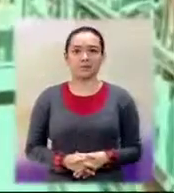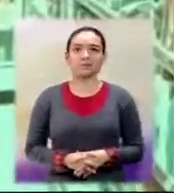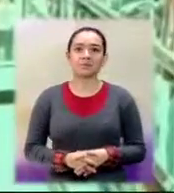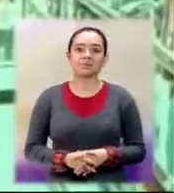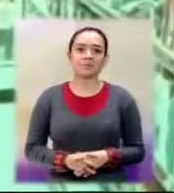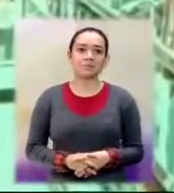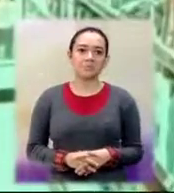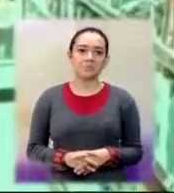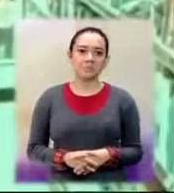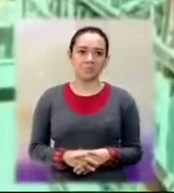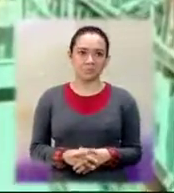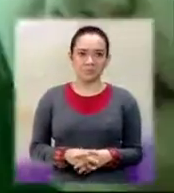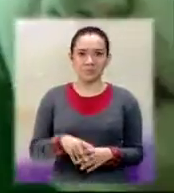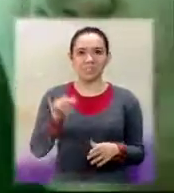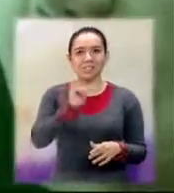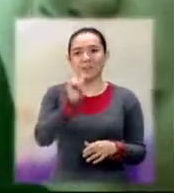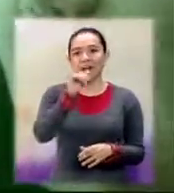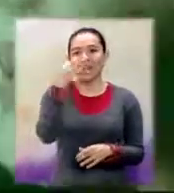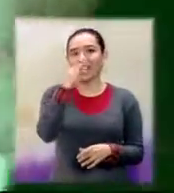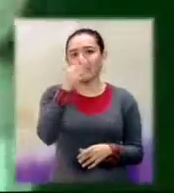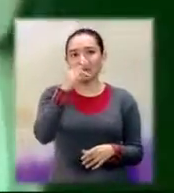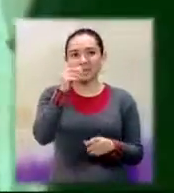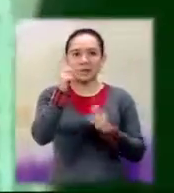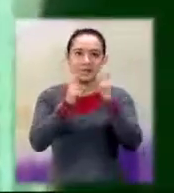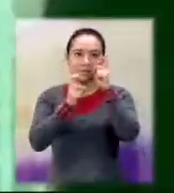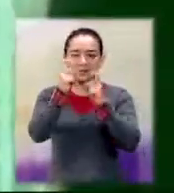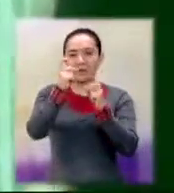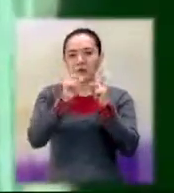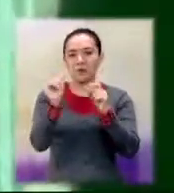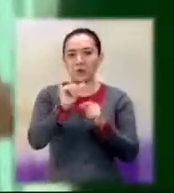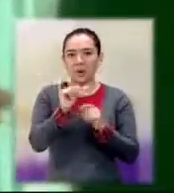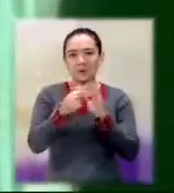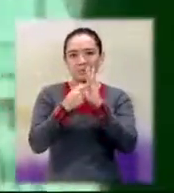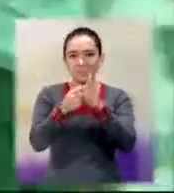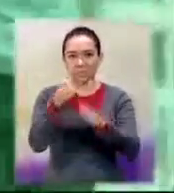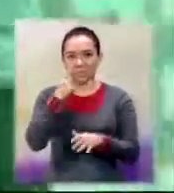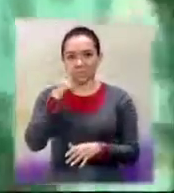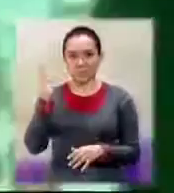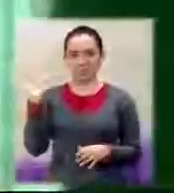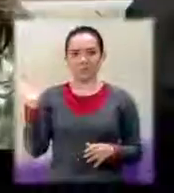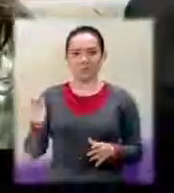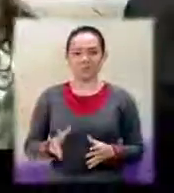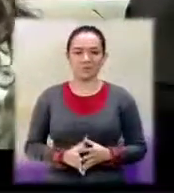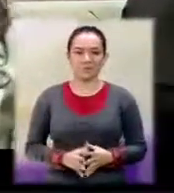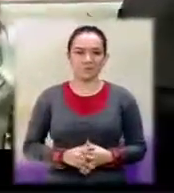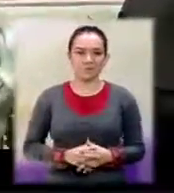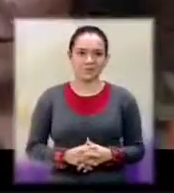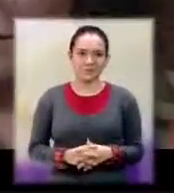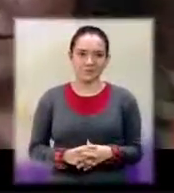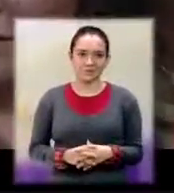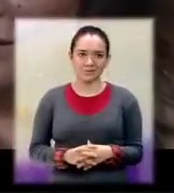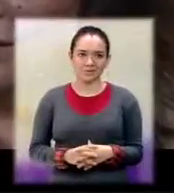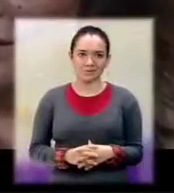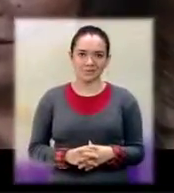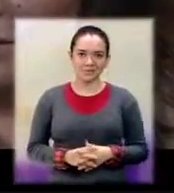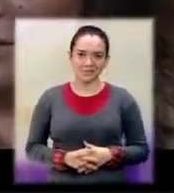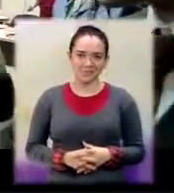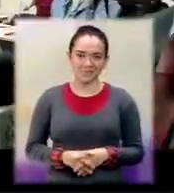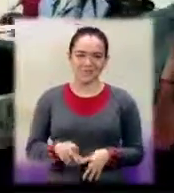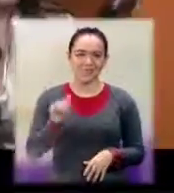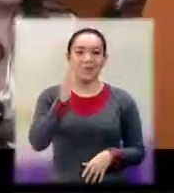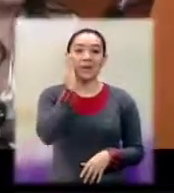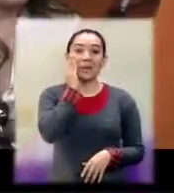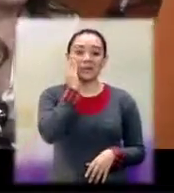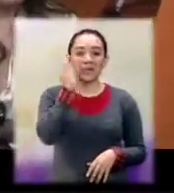Mi coche, échale mi corazón, cosas bonitas. Cayó otra vez. ¿Quién? Mr. E. M. O.